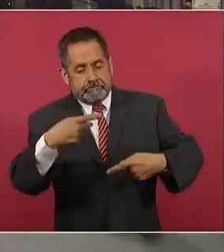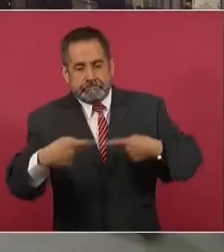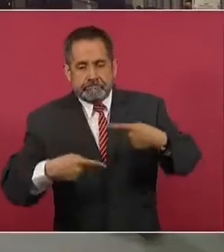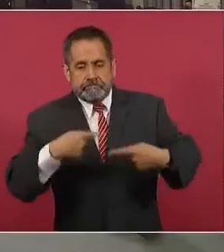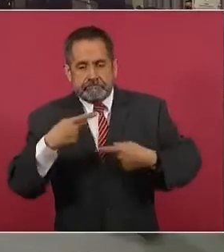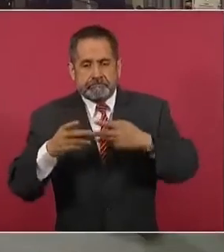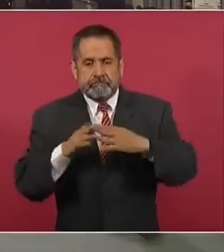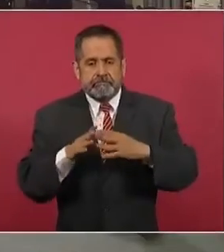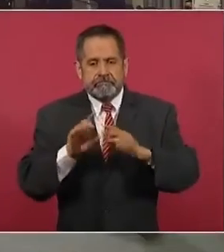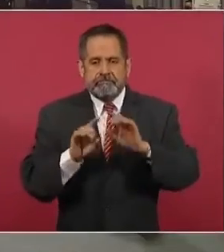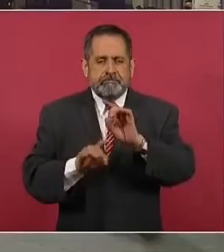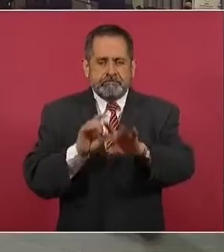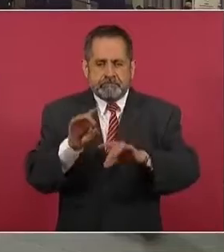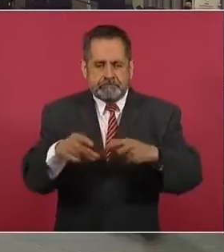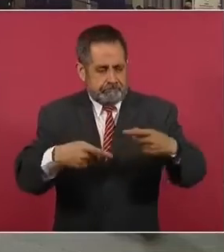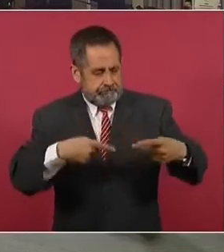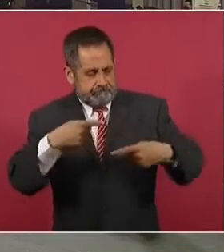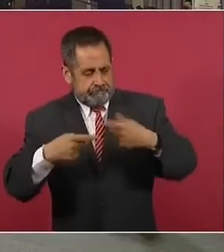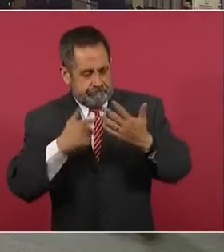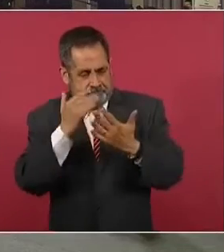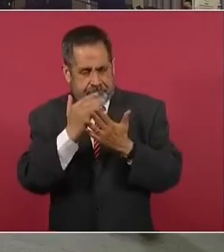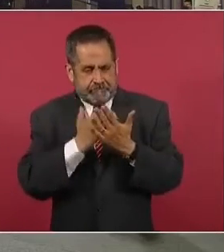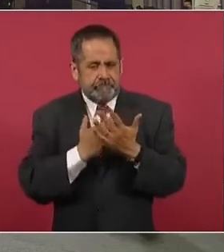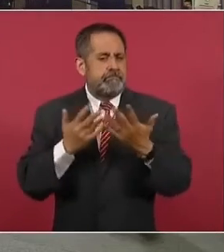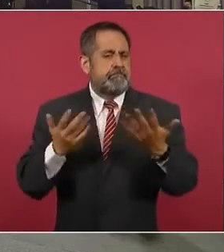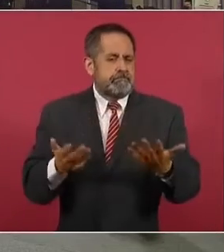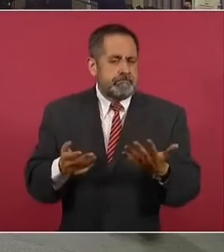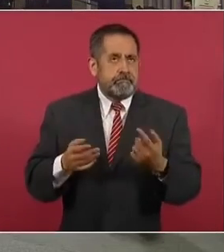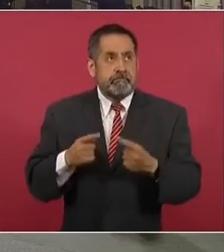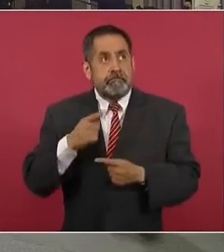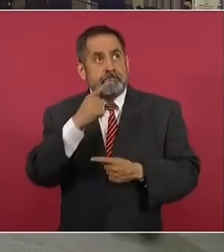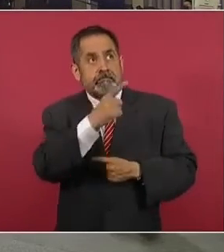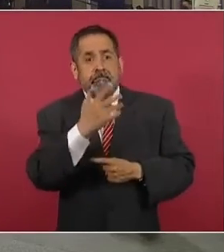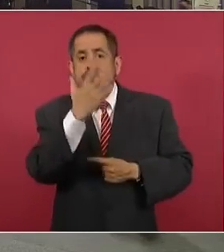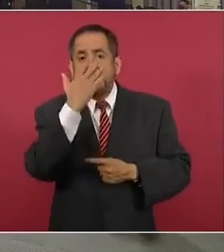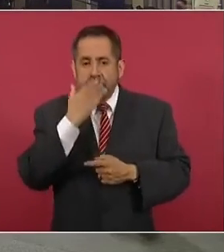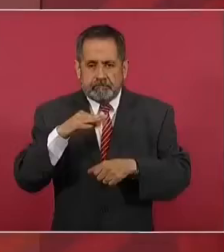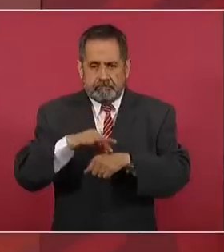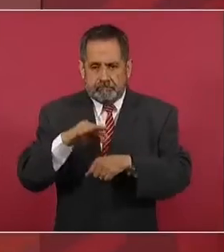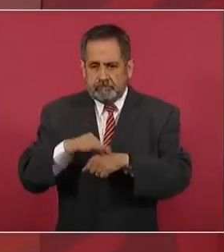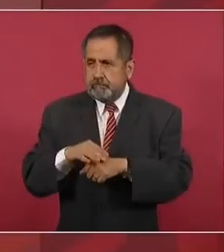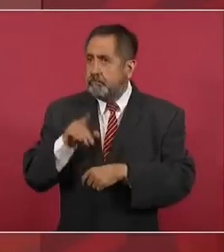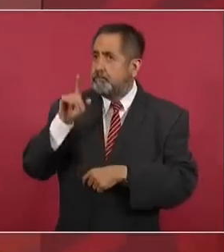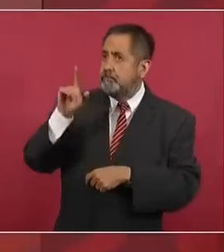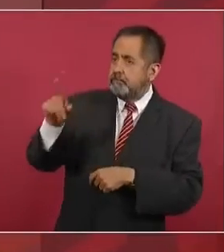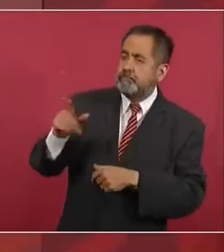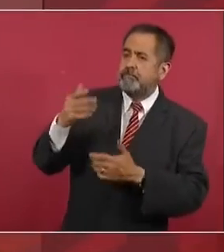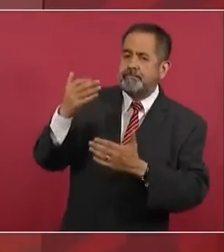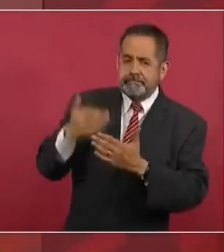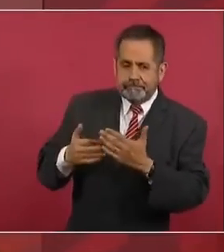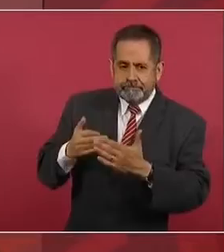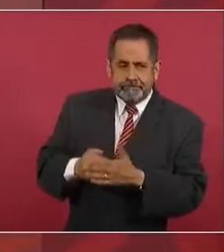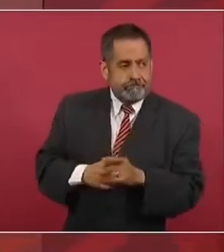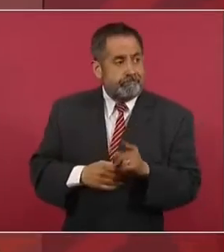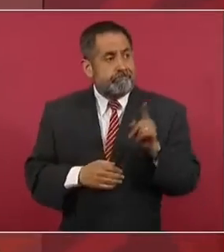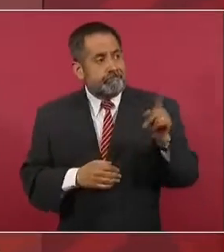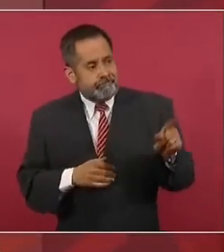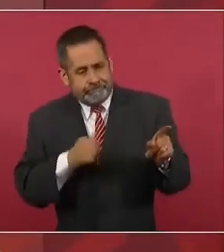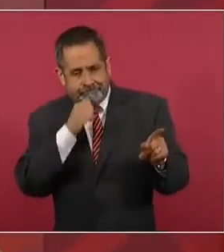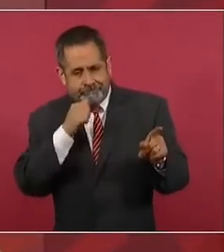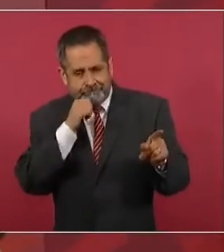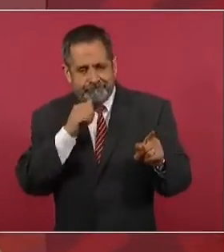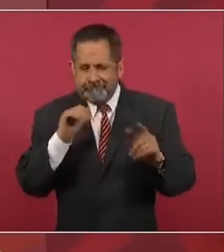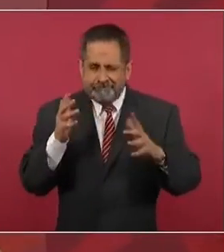mandando información de dónde no hay médicos, dónde faltan los medicamentos,